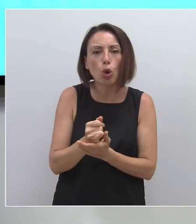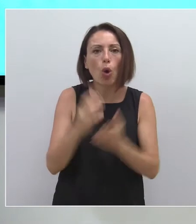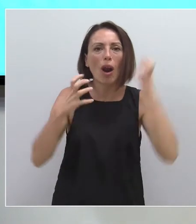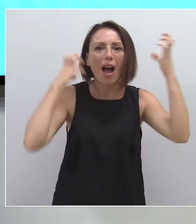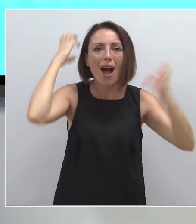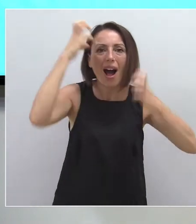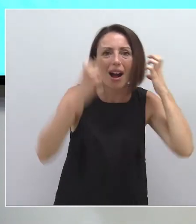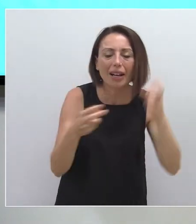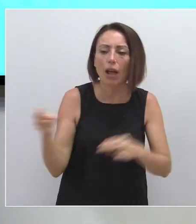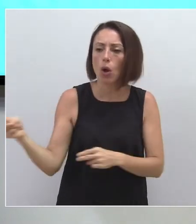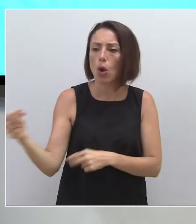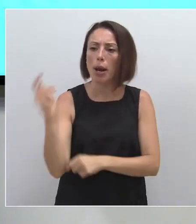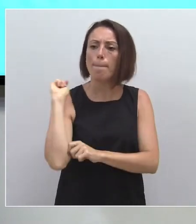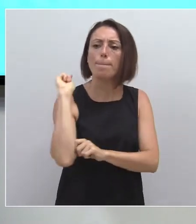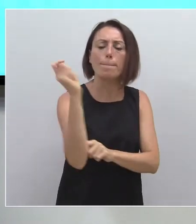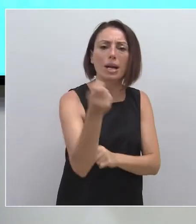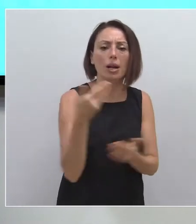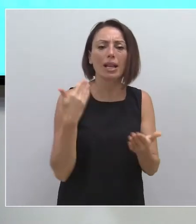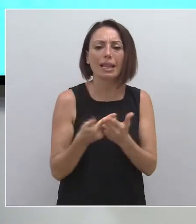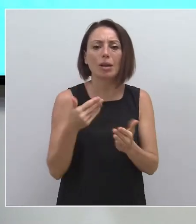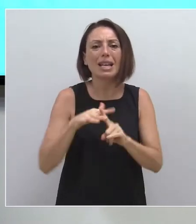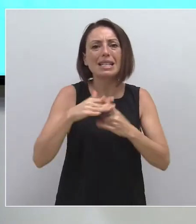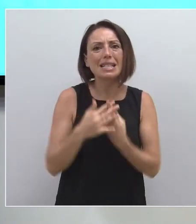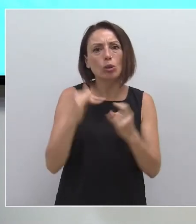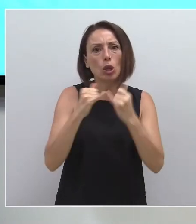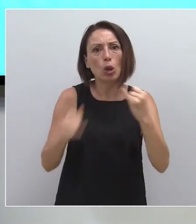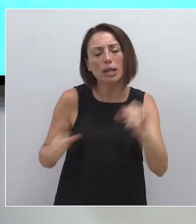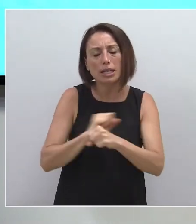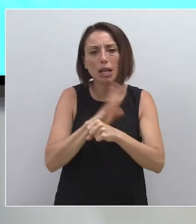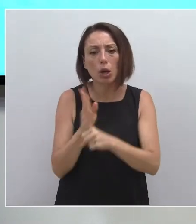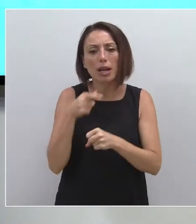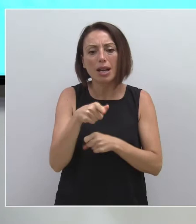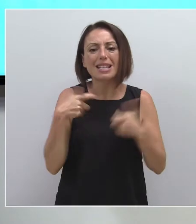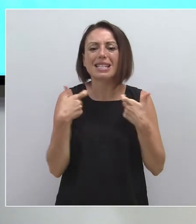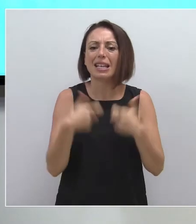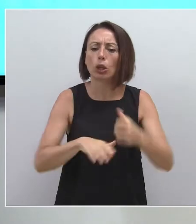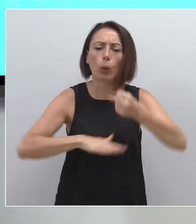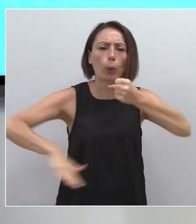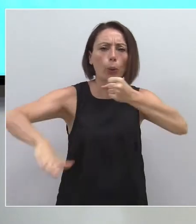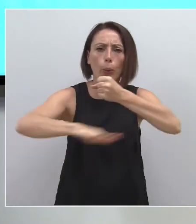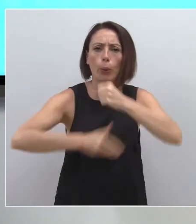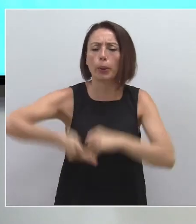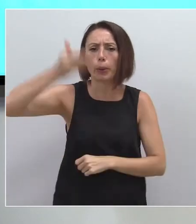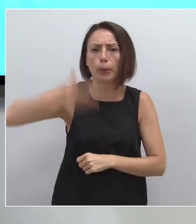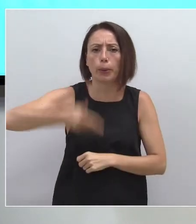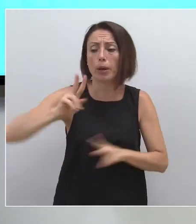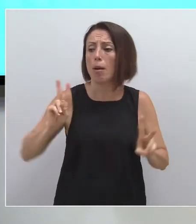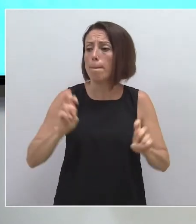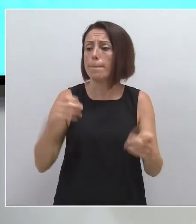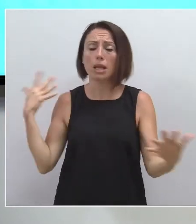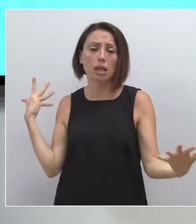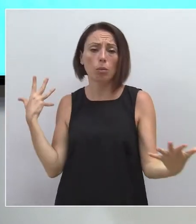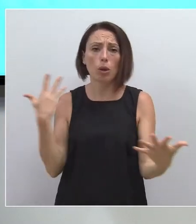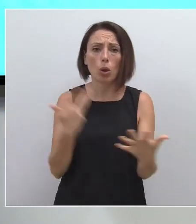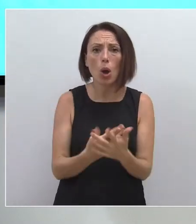pescadores que han demostrado una vez más en esta situación de pandemia cómo es un sector esencial y cómo desde el minuto uno no escatimaron